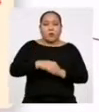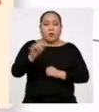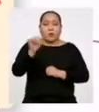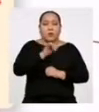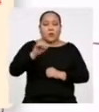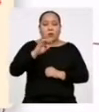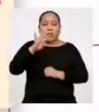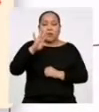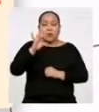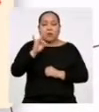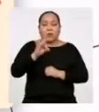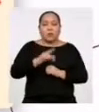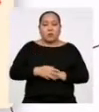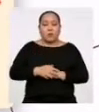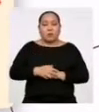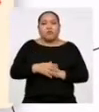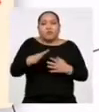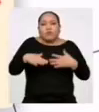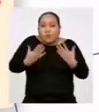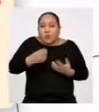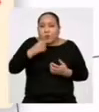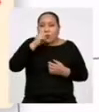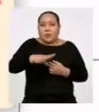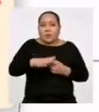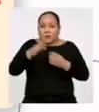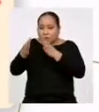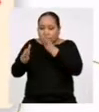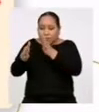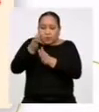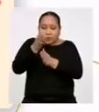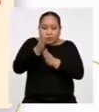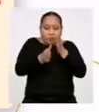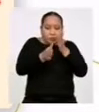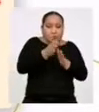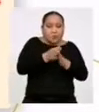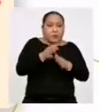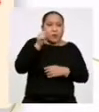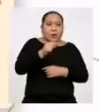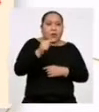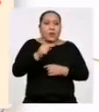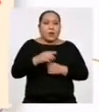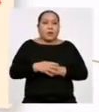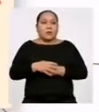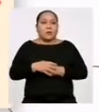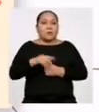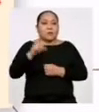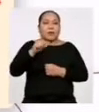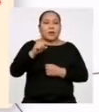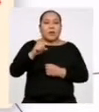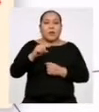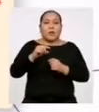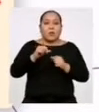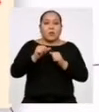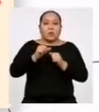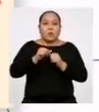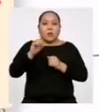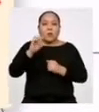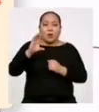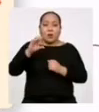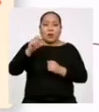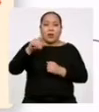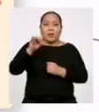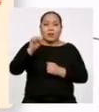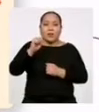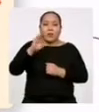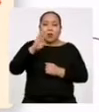a 28 Podemos decir que el intervalo que contiene la mediana es el intervalo de clase 4 Que es desde